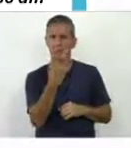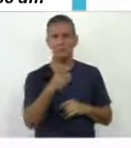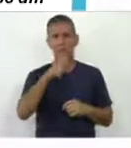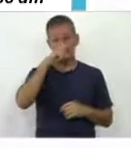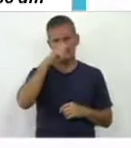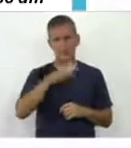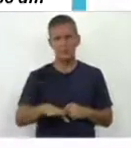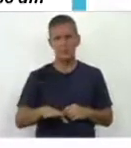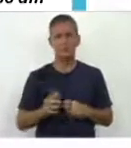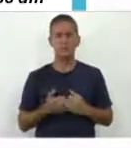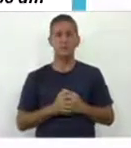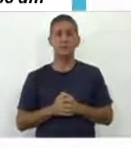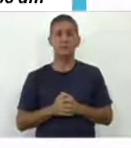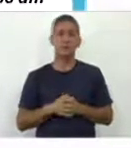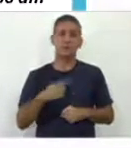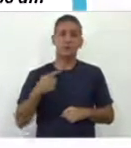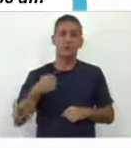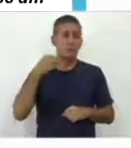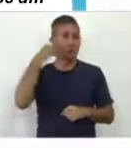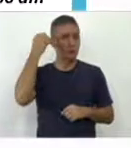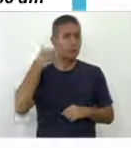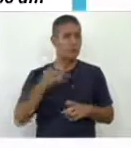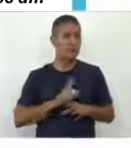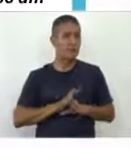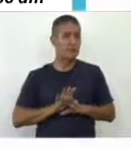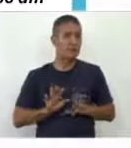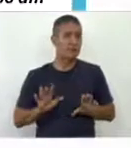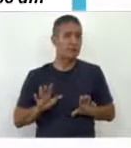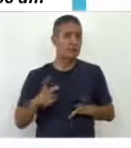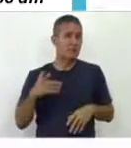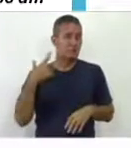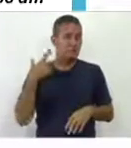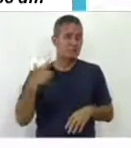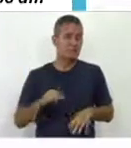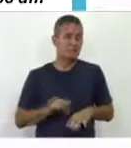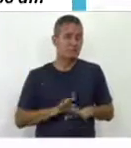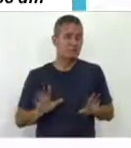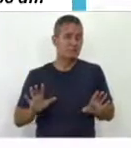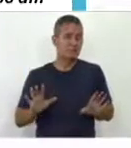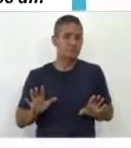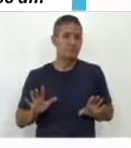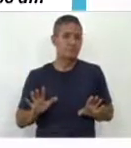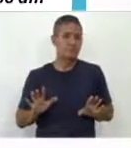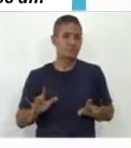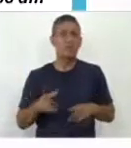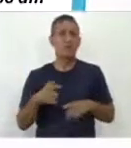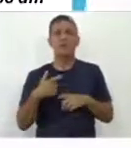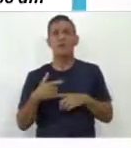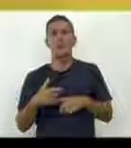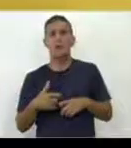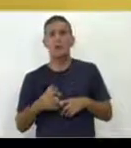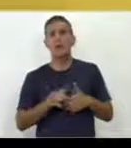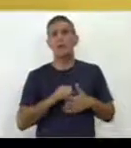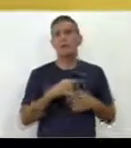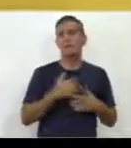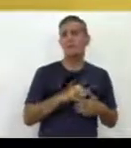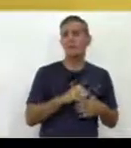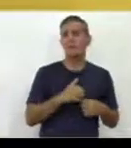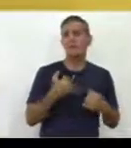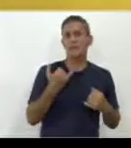siempre es posible, porque muchas veces la familia recibe de otra familia o de un amigo